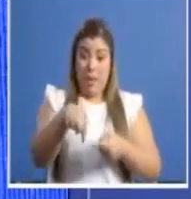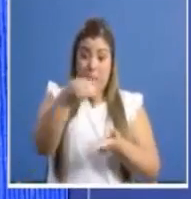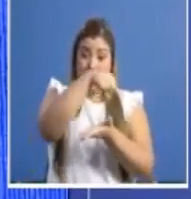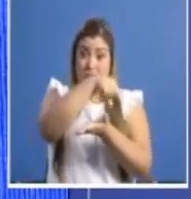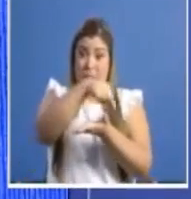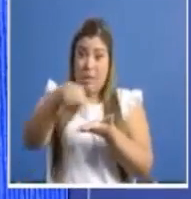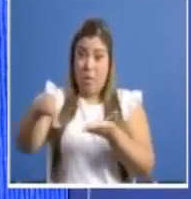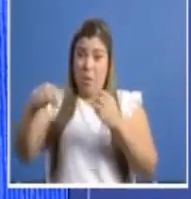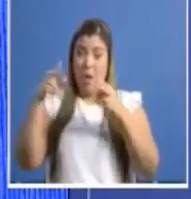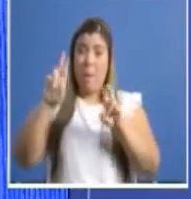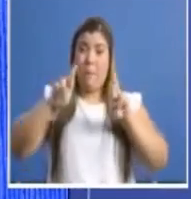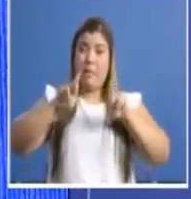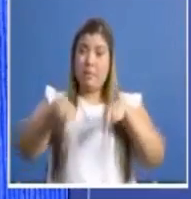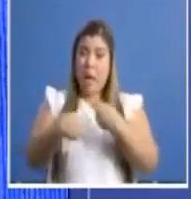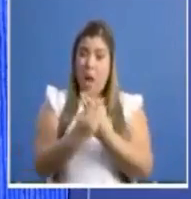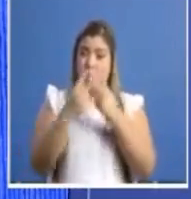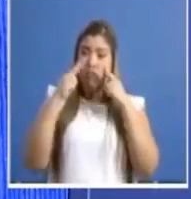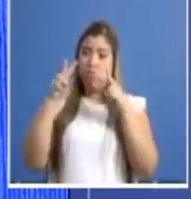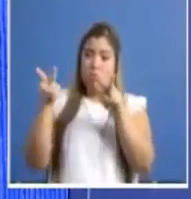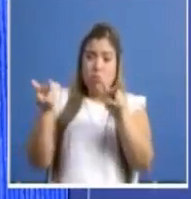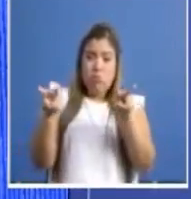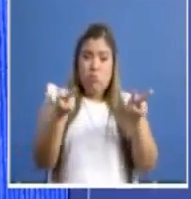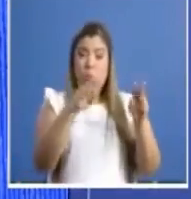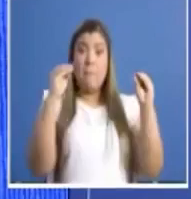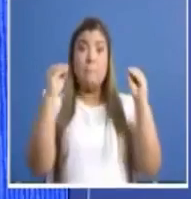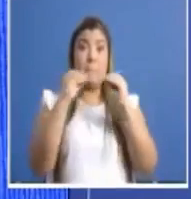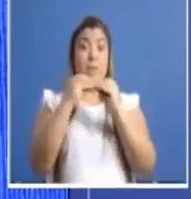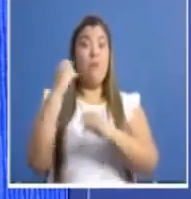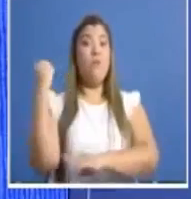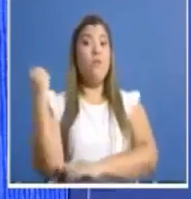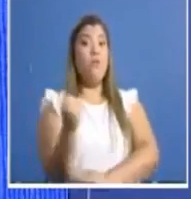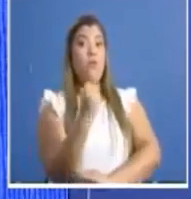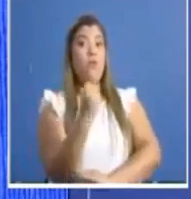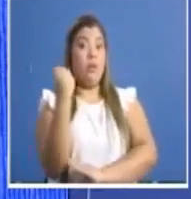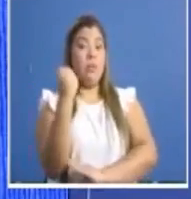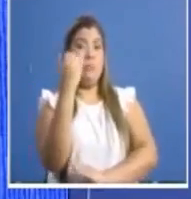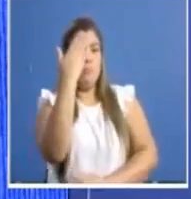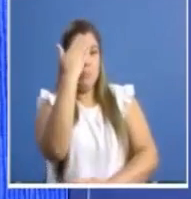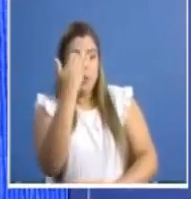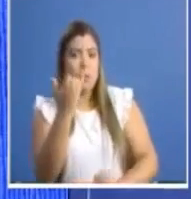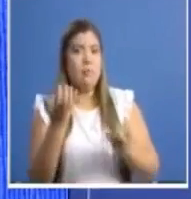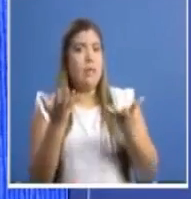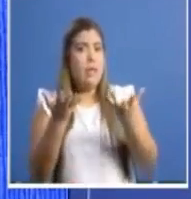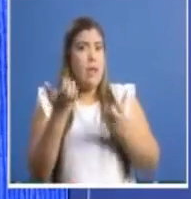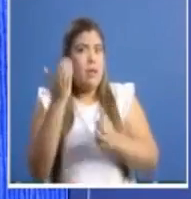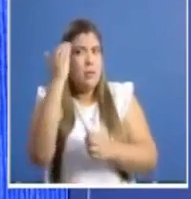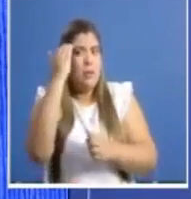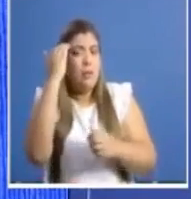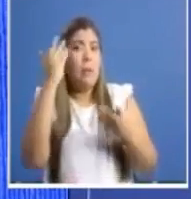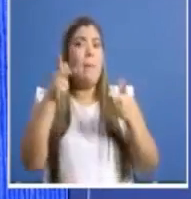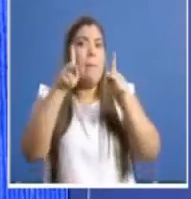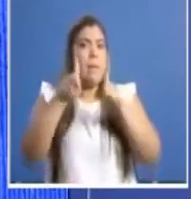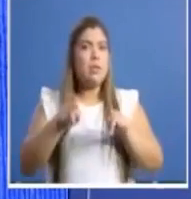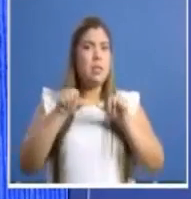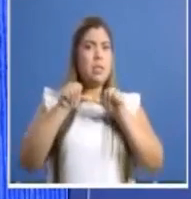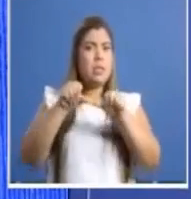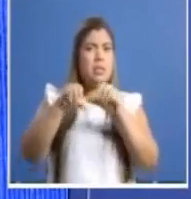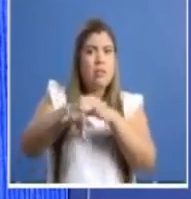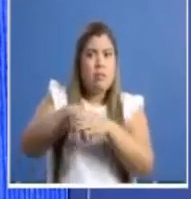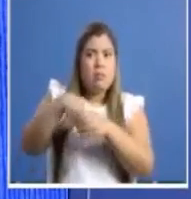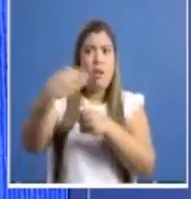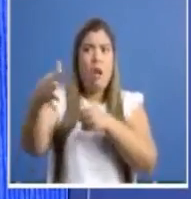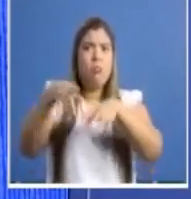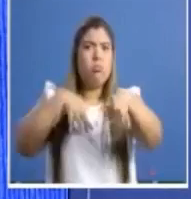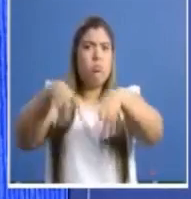con el incremento de número de casos, podría agotarse la disponibilidad de recursos